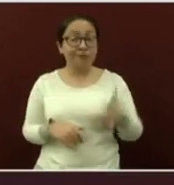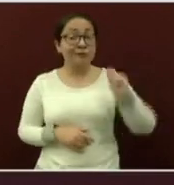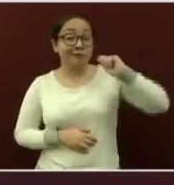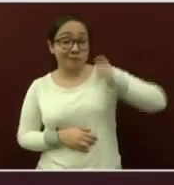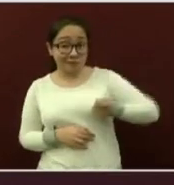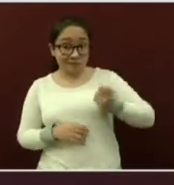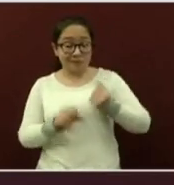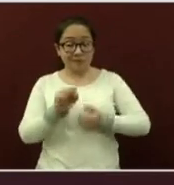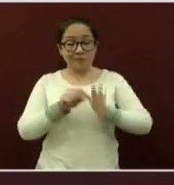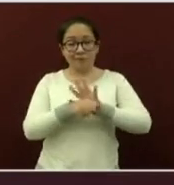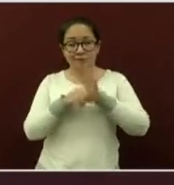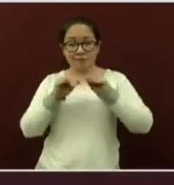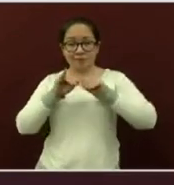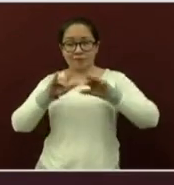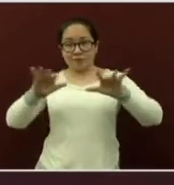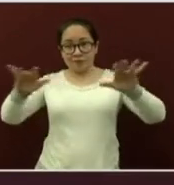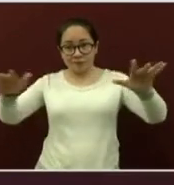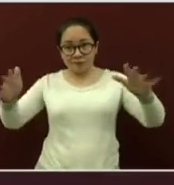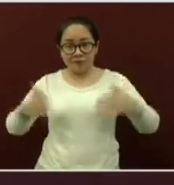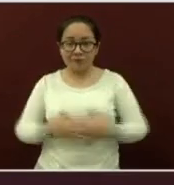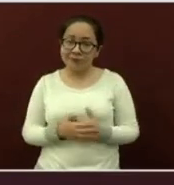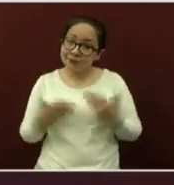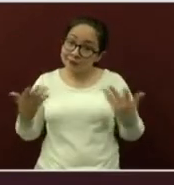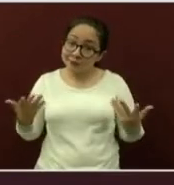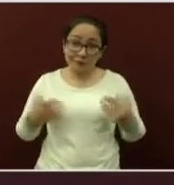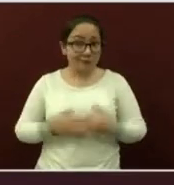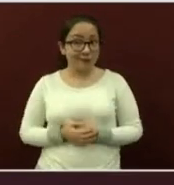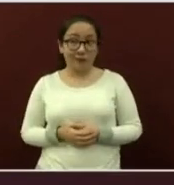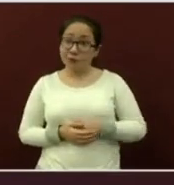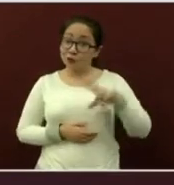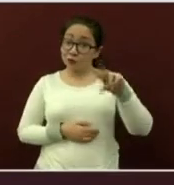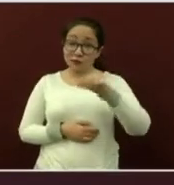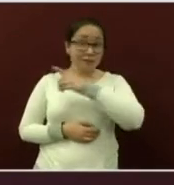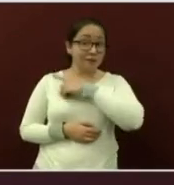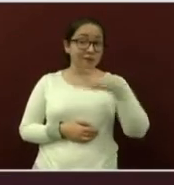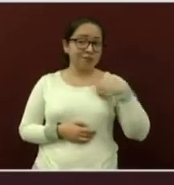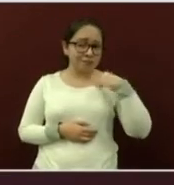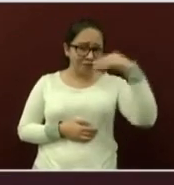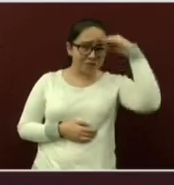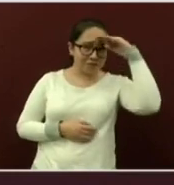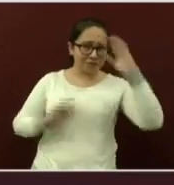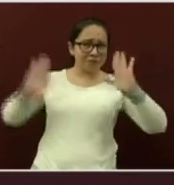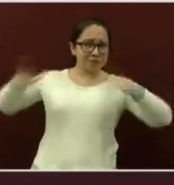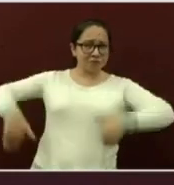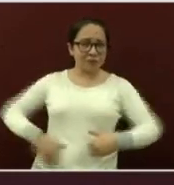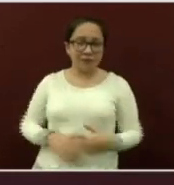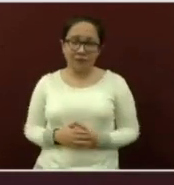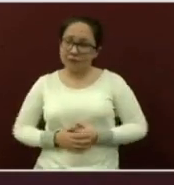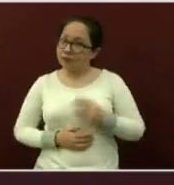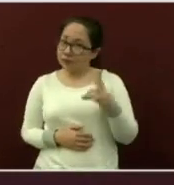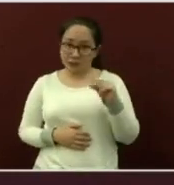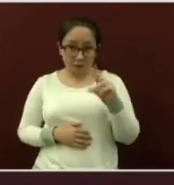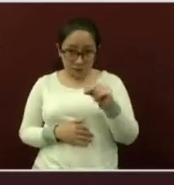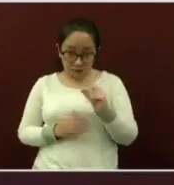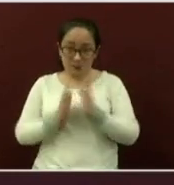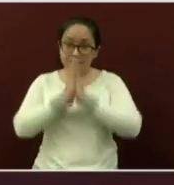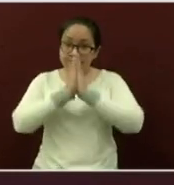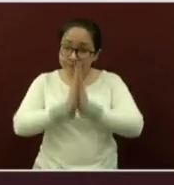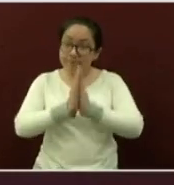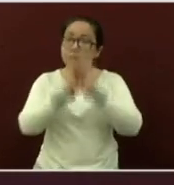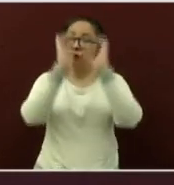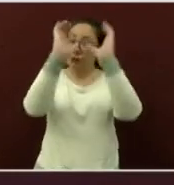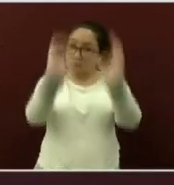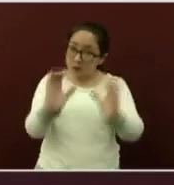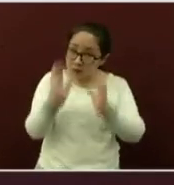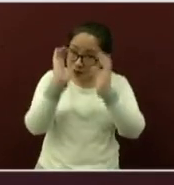encuentra disperso. Por tanto, no debemos confiarnos ni exponernos al contagio.